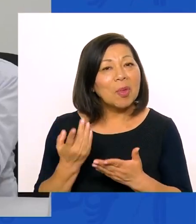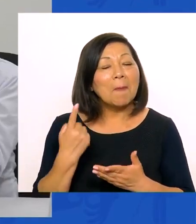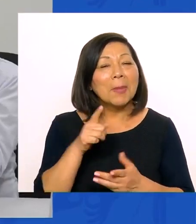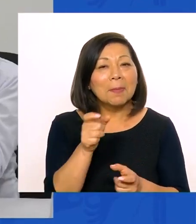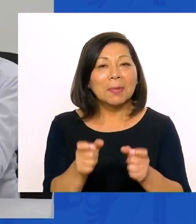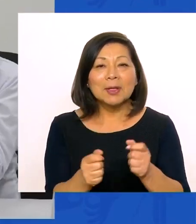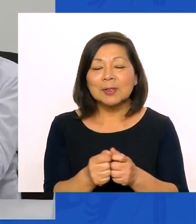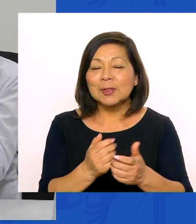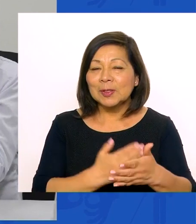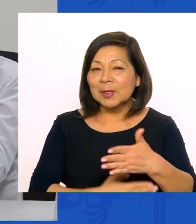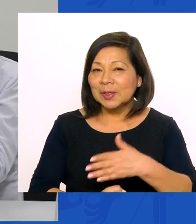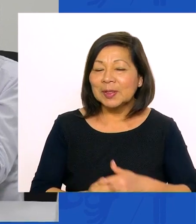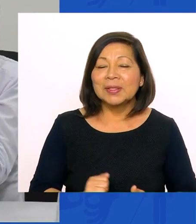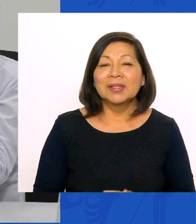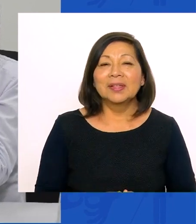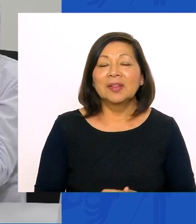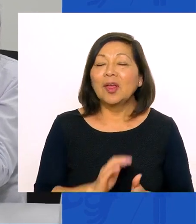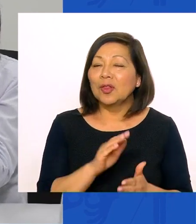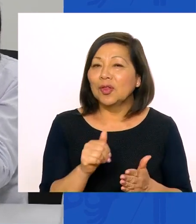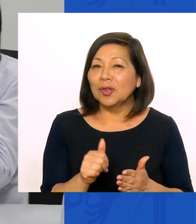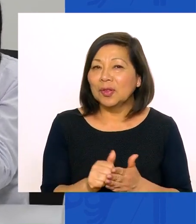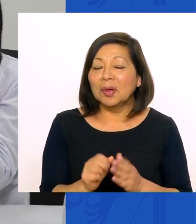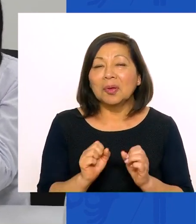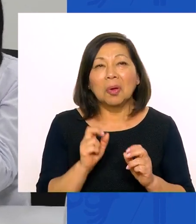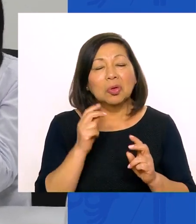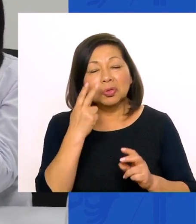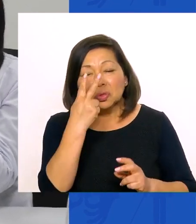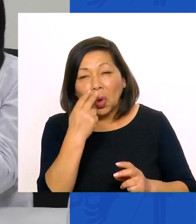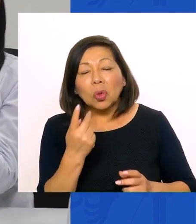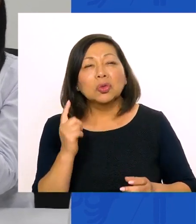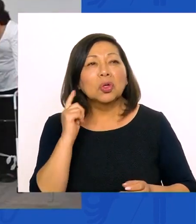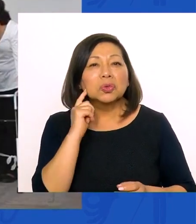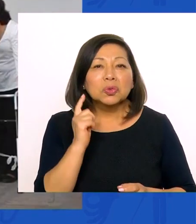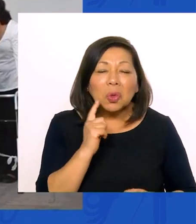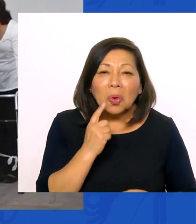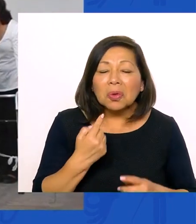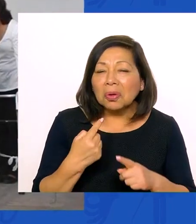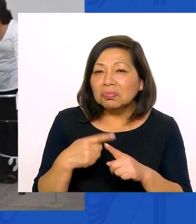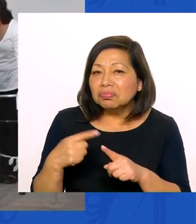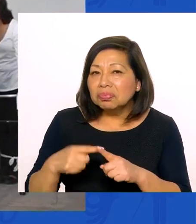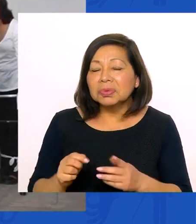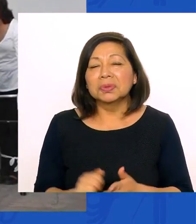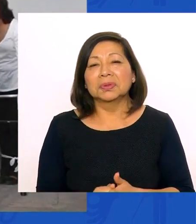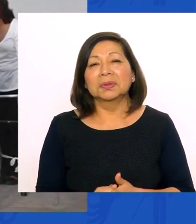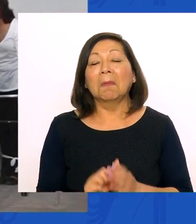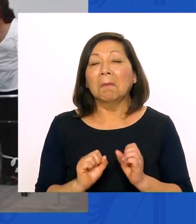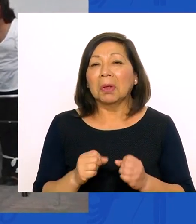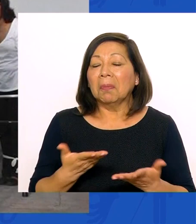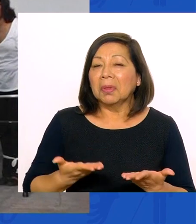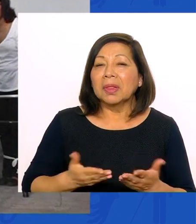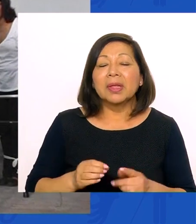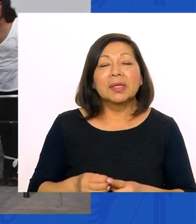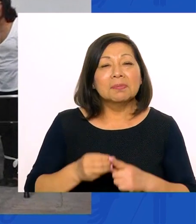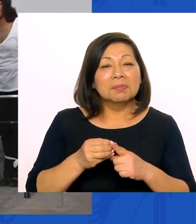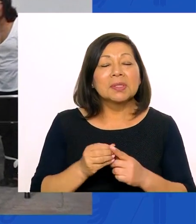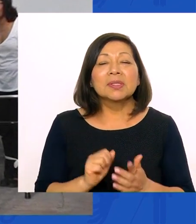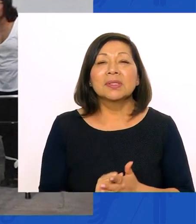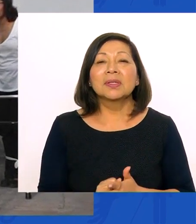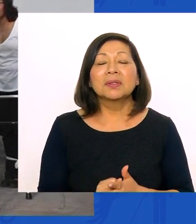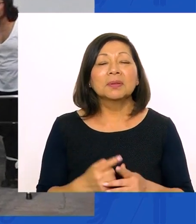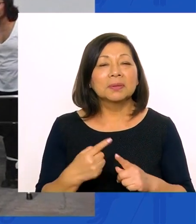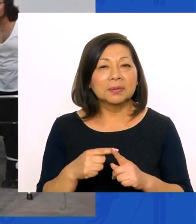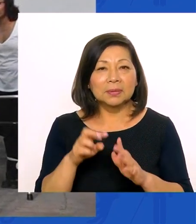que este CEPRO DEAS debe ser un líder en formación laboral para las personas con discapacidad, de todas las discapacidades visuales auditivas, ¿no? Porque tienen tal